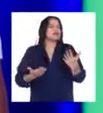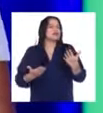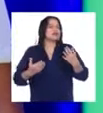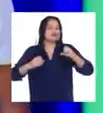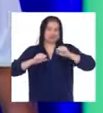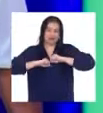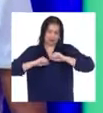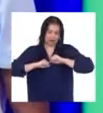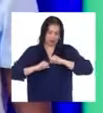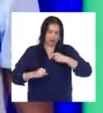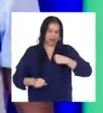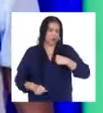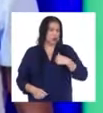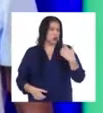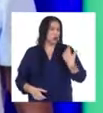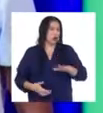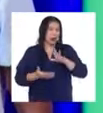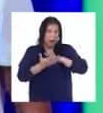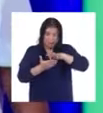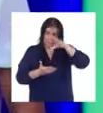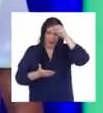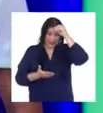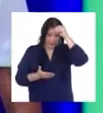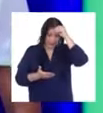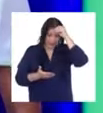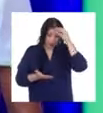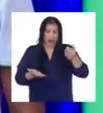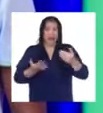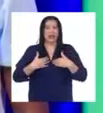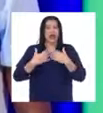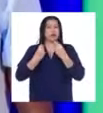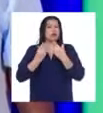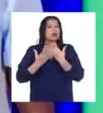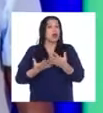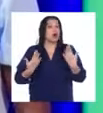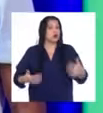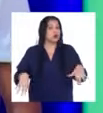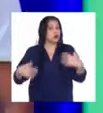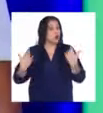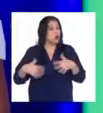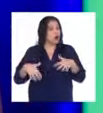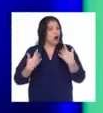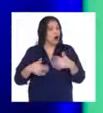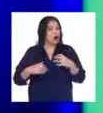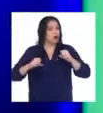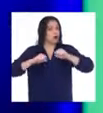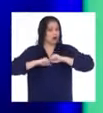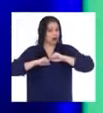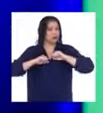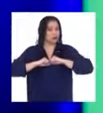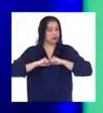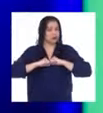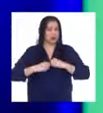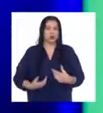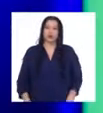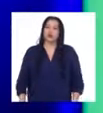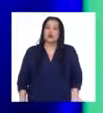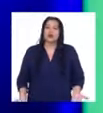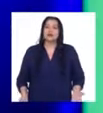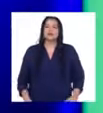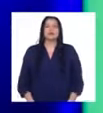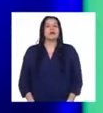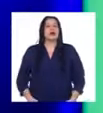He aprendido y adquirido muchas cosas con el deporte. El deporte me ha enseñado